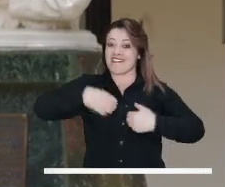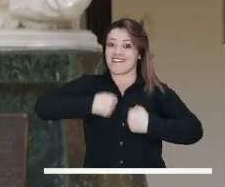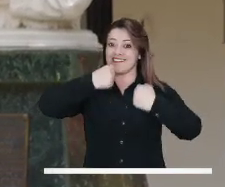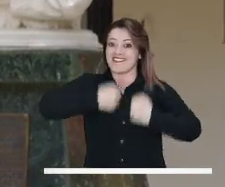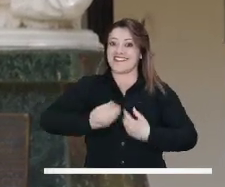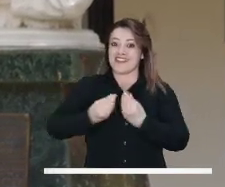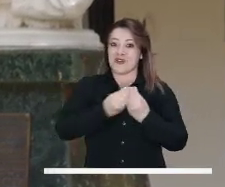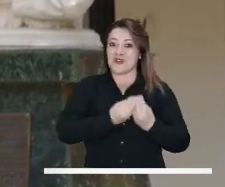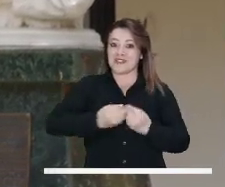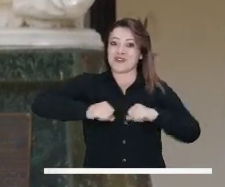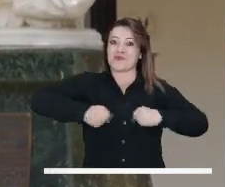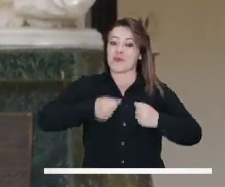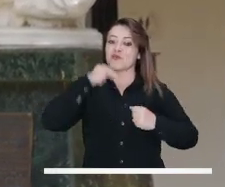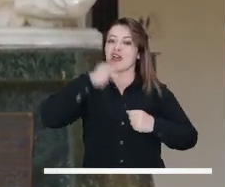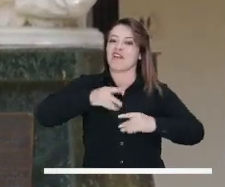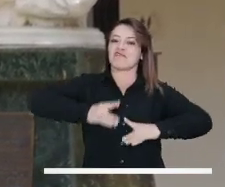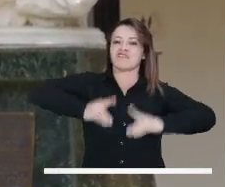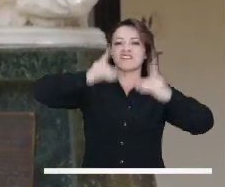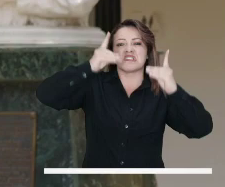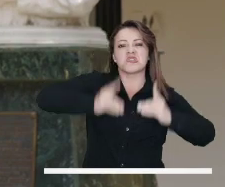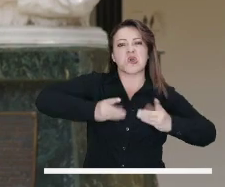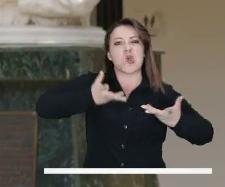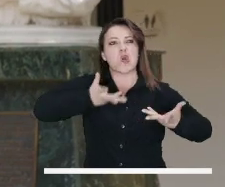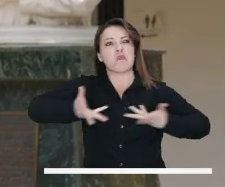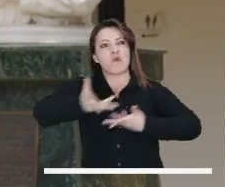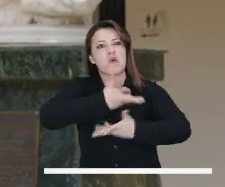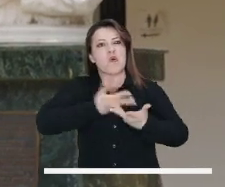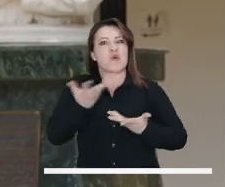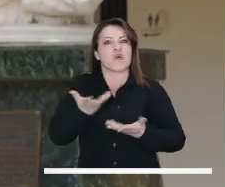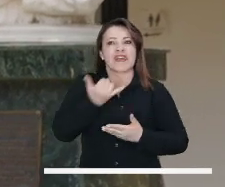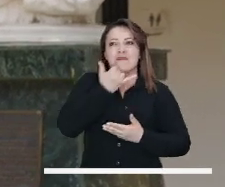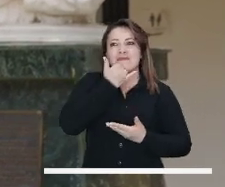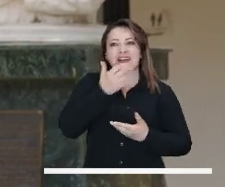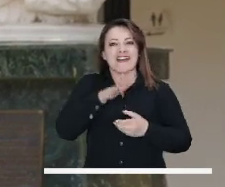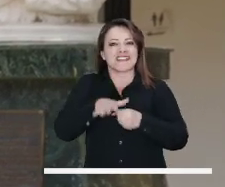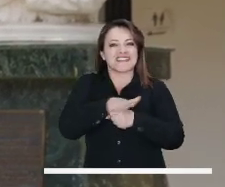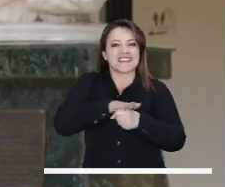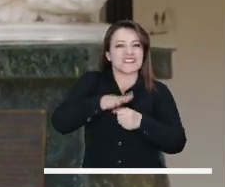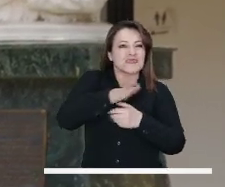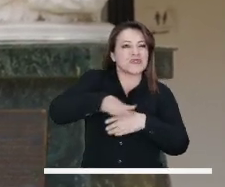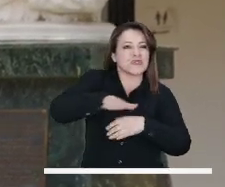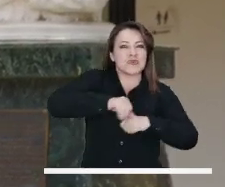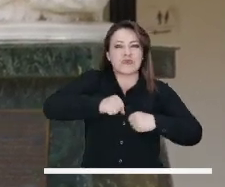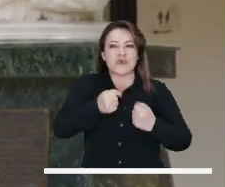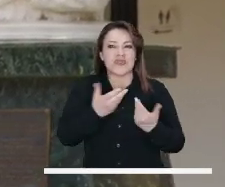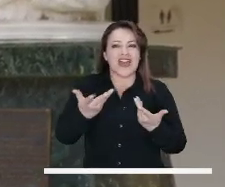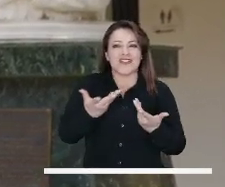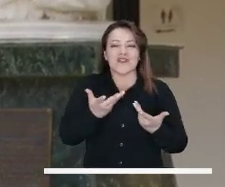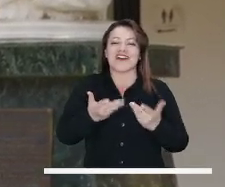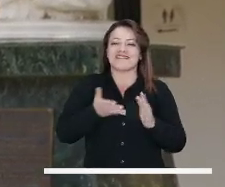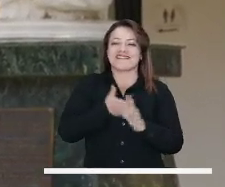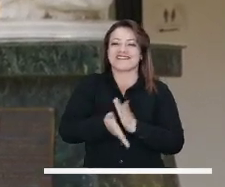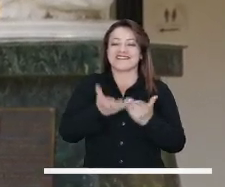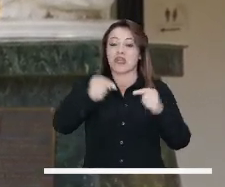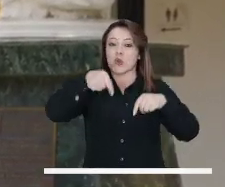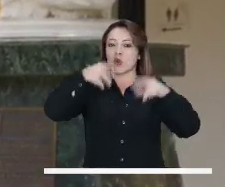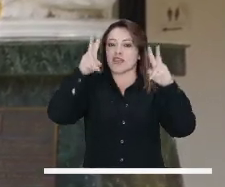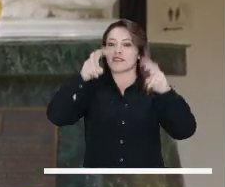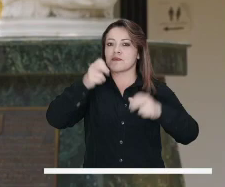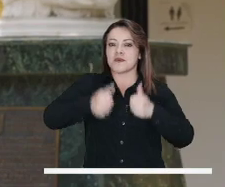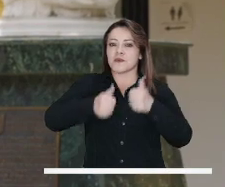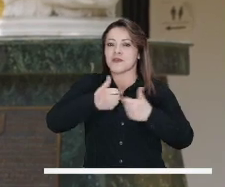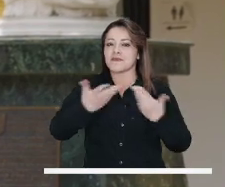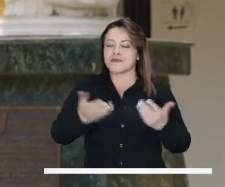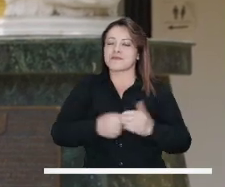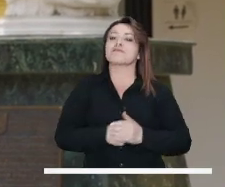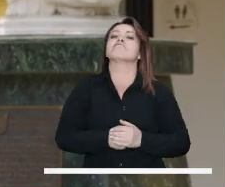Distrital, porque recuerden que es aquí, en las instalaciones del Consejo de Bogotá, donde se tratan varios temas que terminan siendo trascendentales